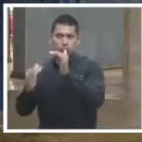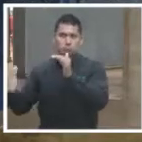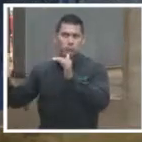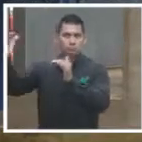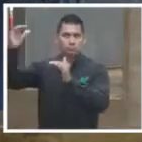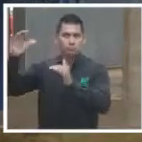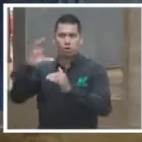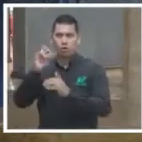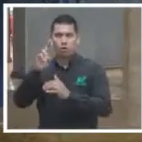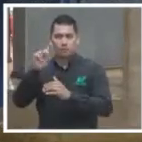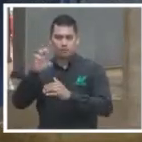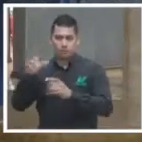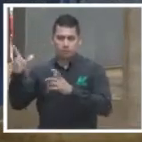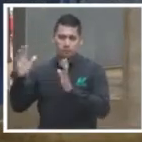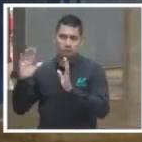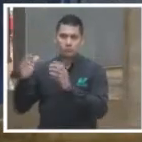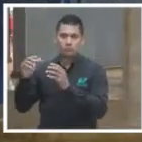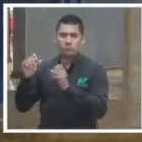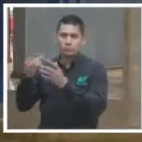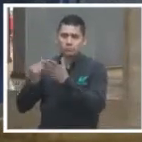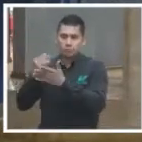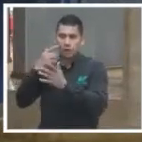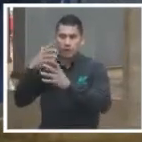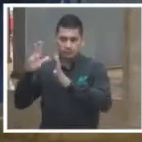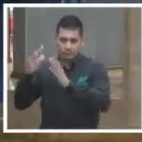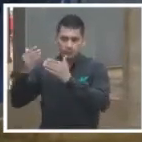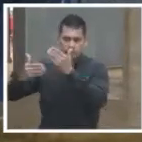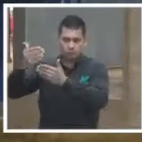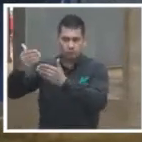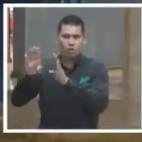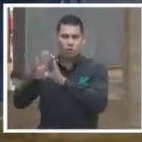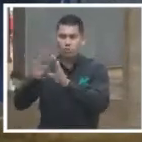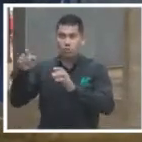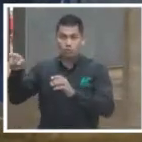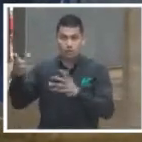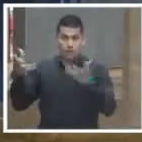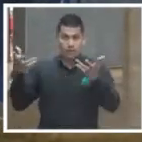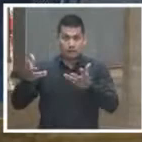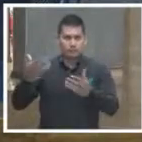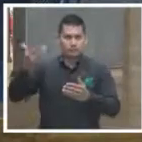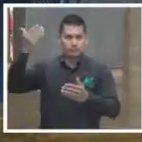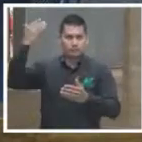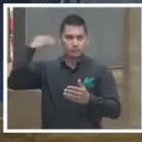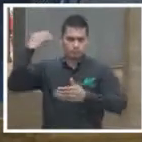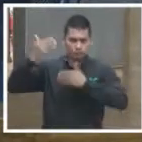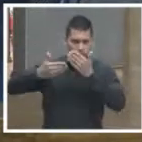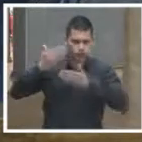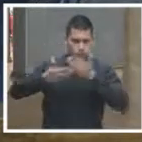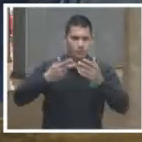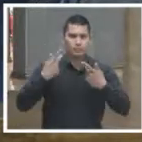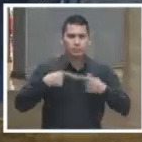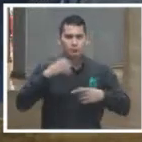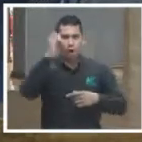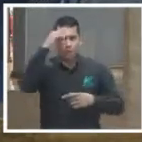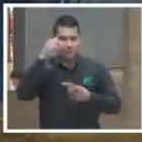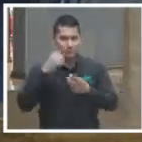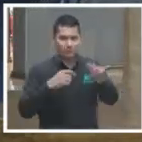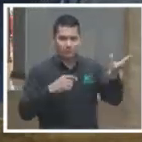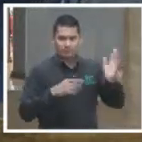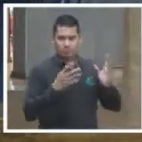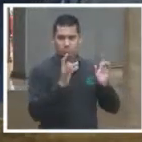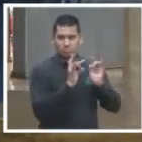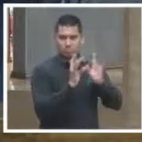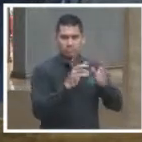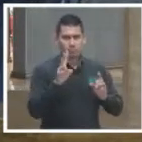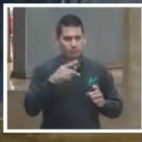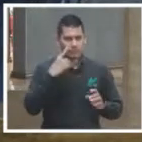estudiado, sobre las decisiones en función de lo que ha sucedido precisamente en la opinión pública. Aquí voy a tomar todavía un caso que